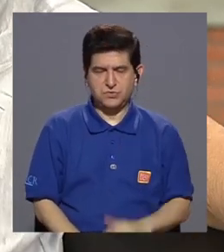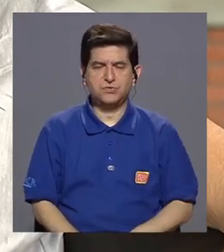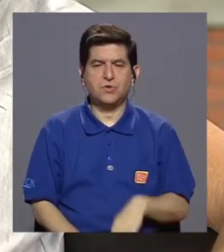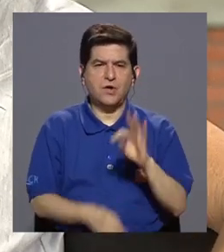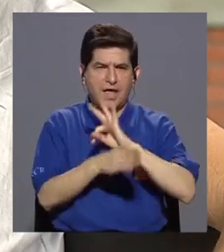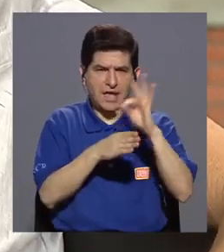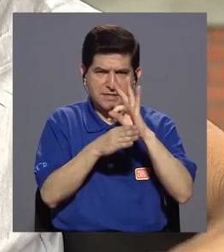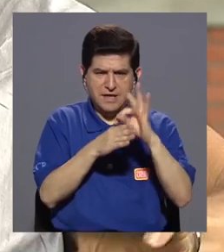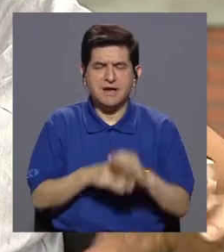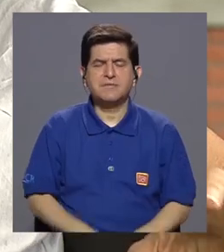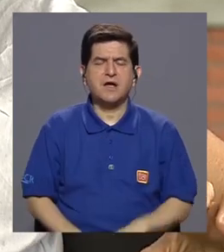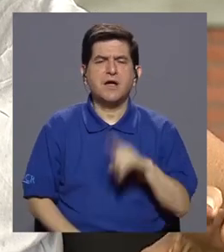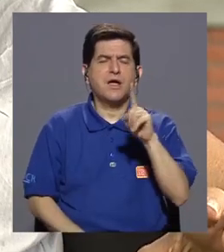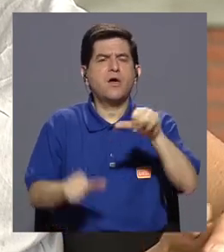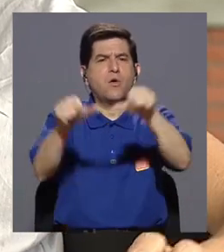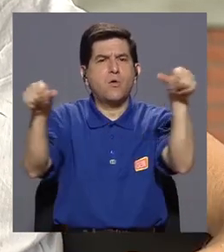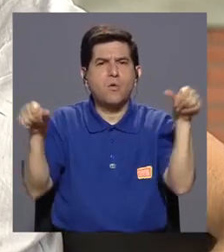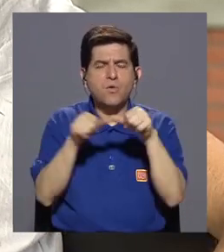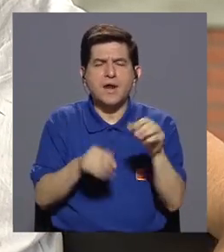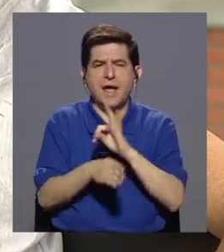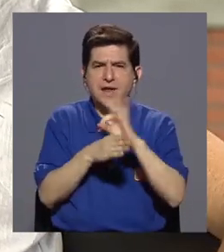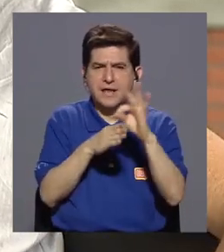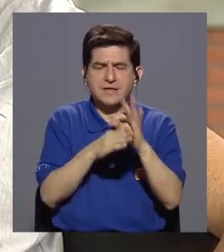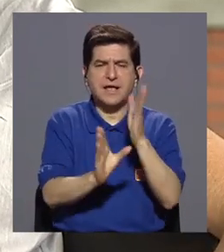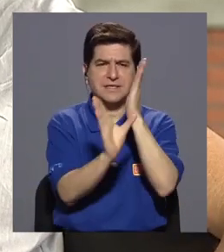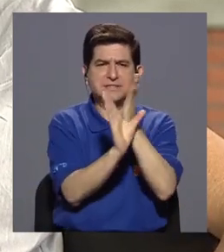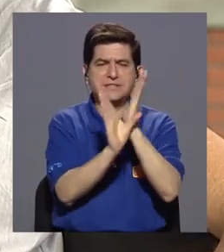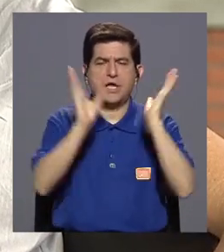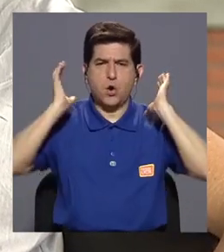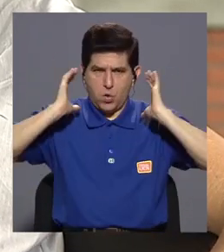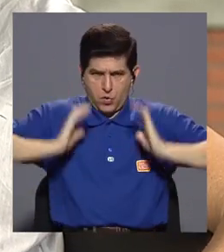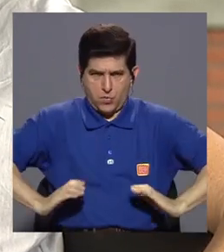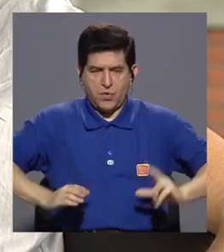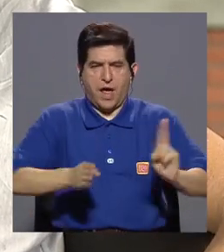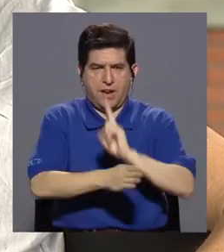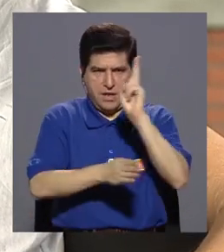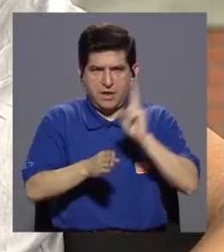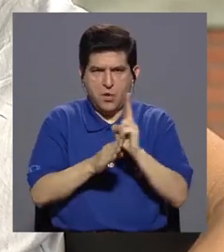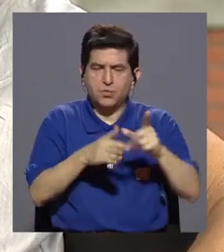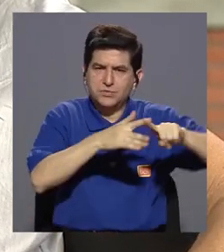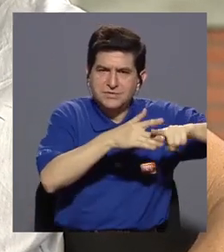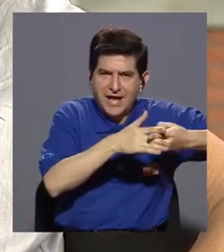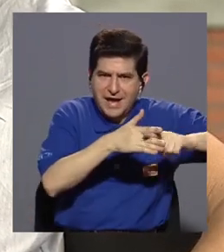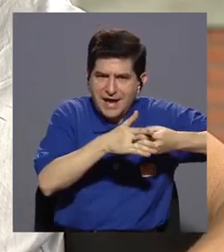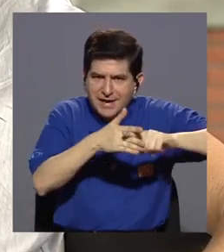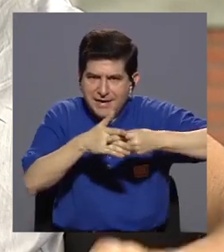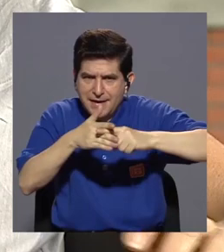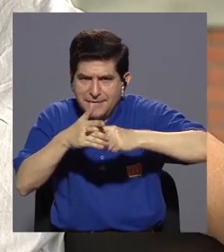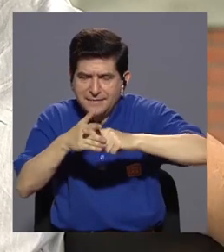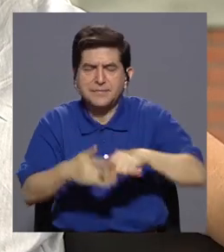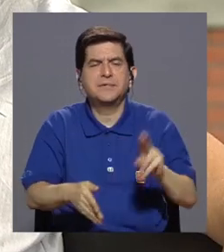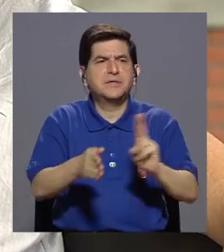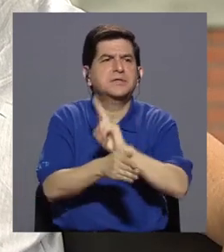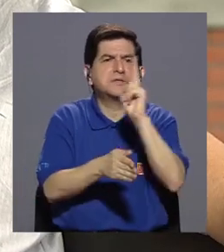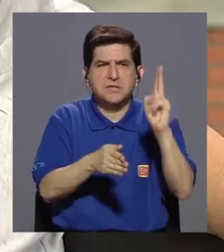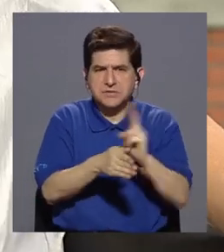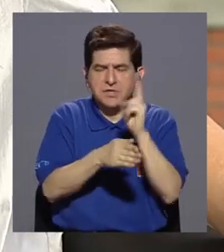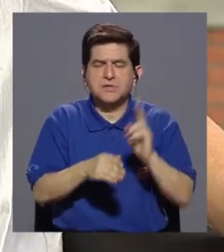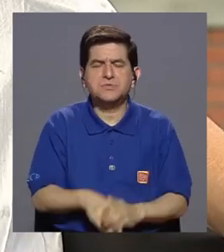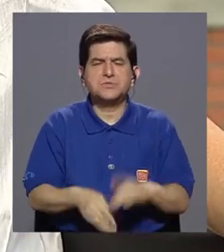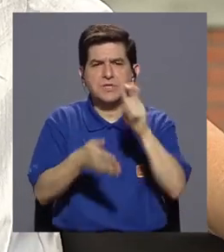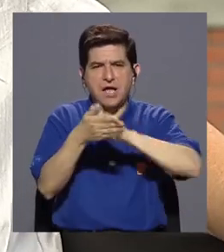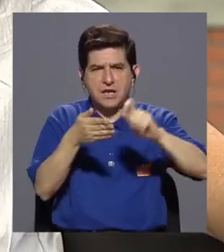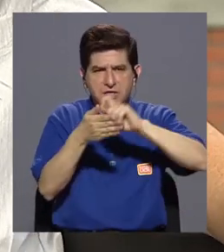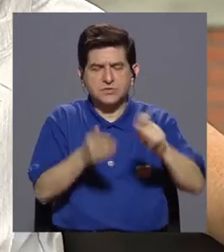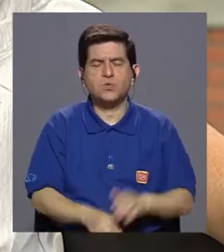Aliveness, que es una rama de la terapia psicocorporal, utiliza las herramientas que se utilizan en la